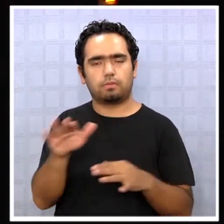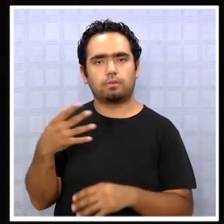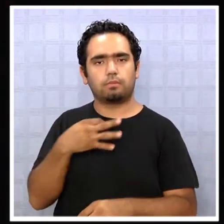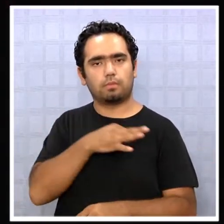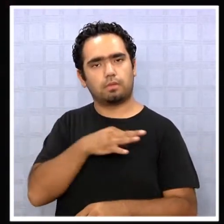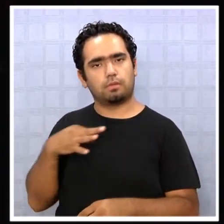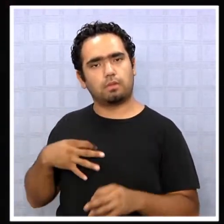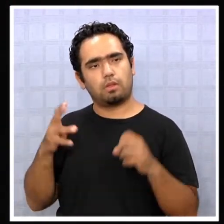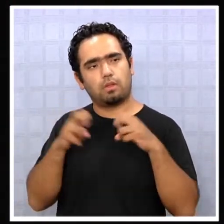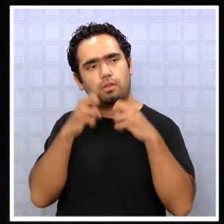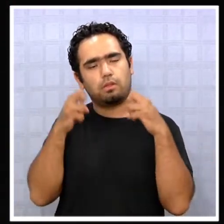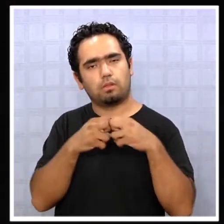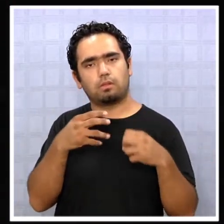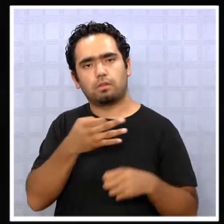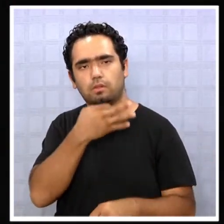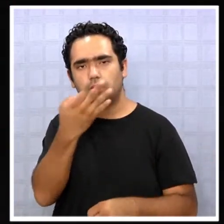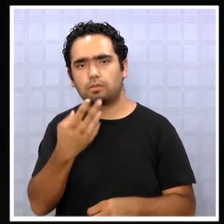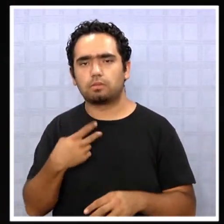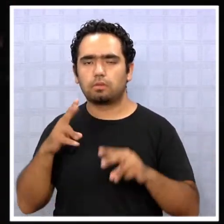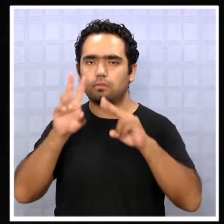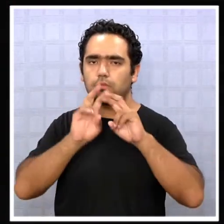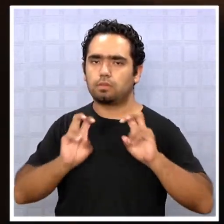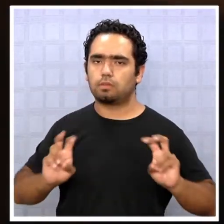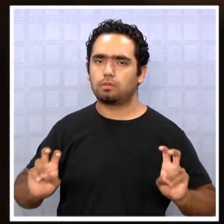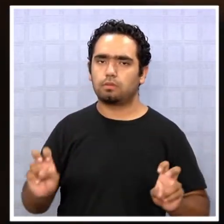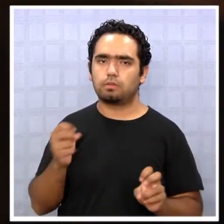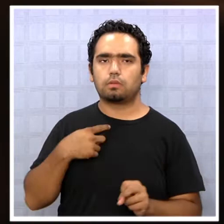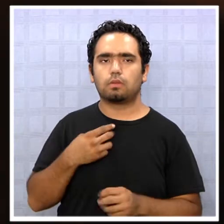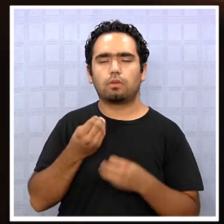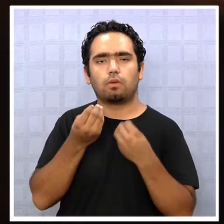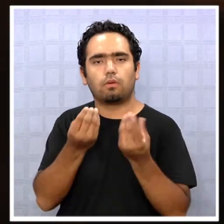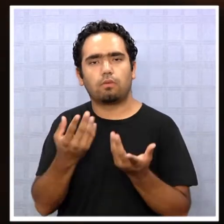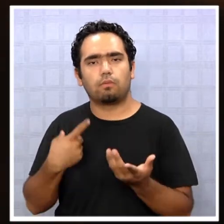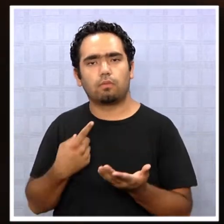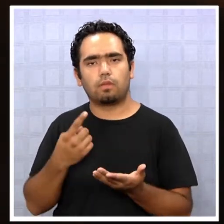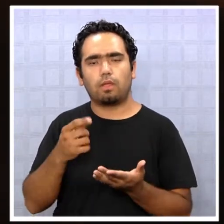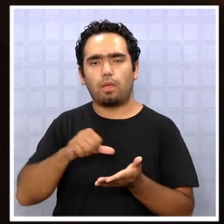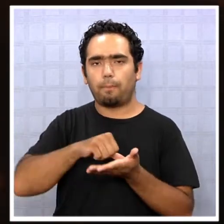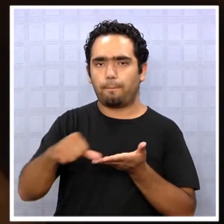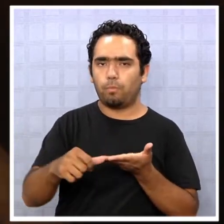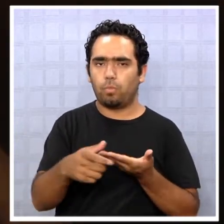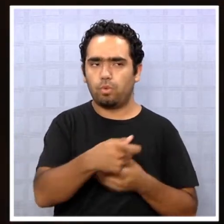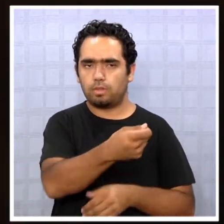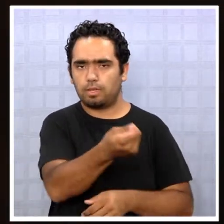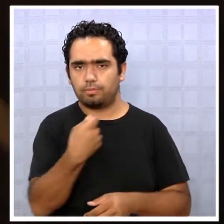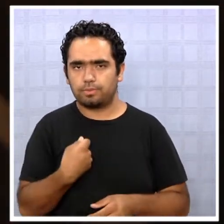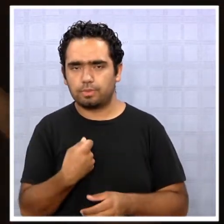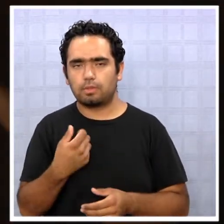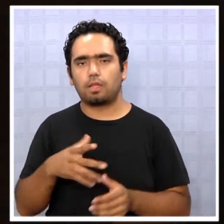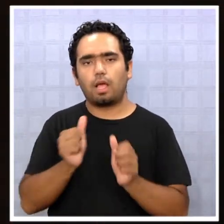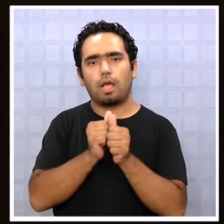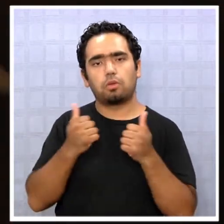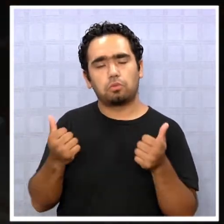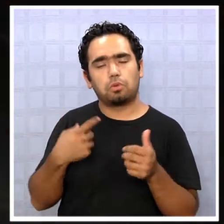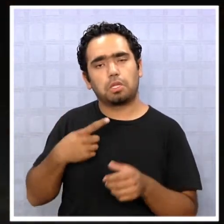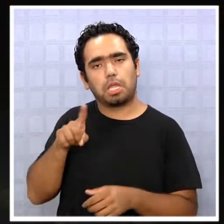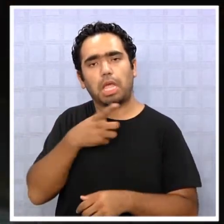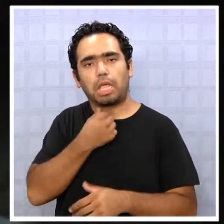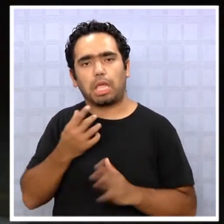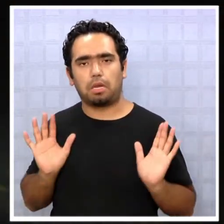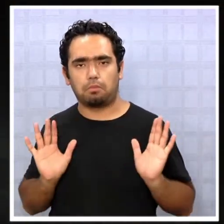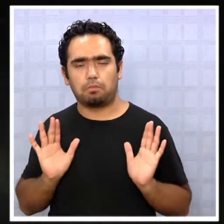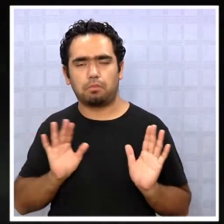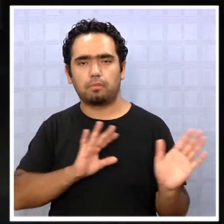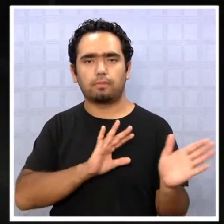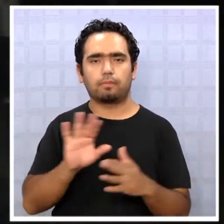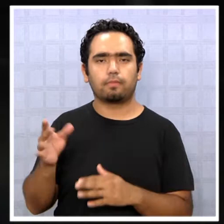El Ceremi de Energía señaló que en estos casos se instruye una investigación y eventualmente se dictamina el pago de una multa en caso de